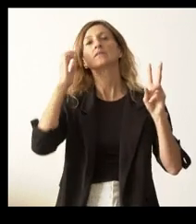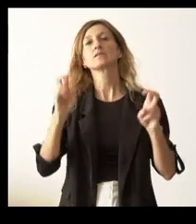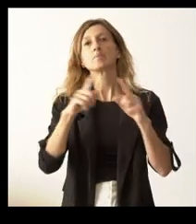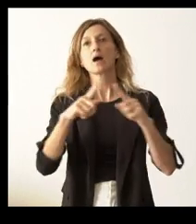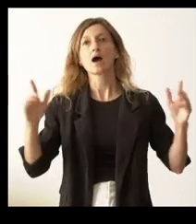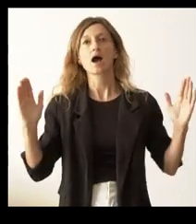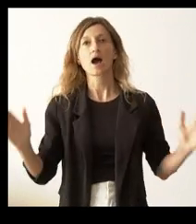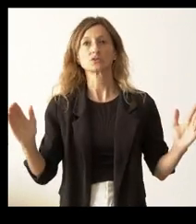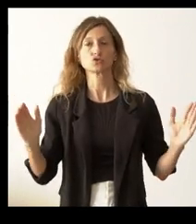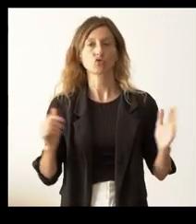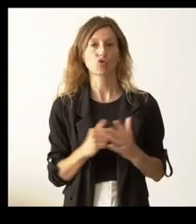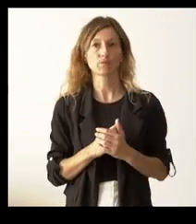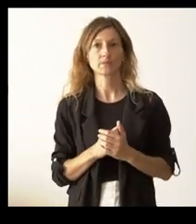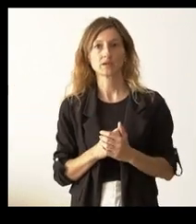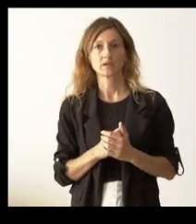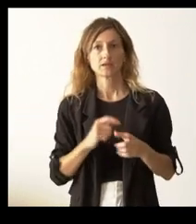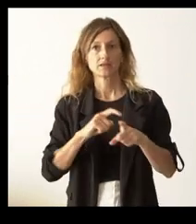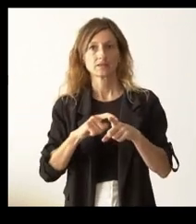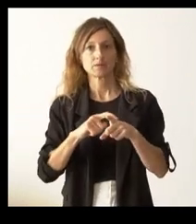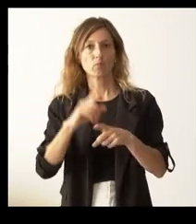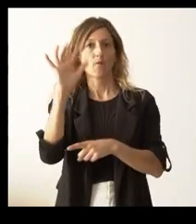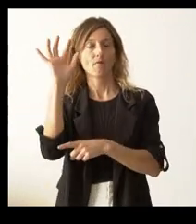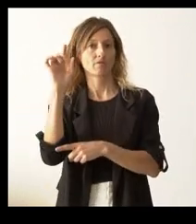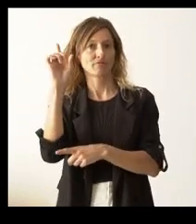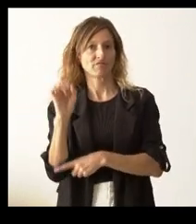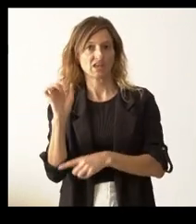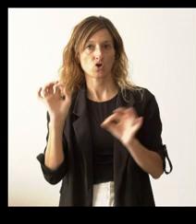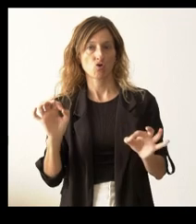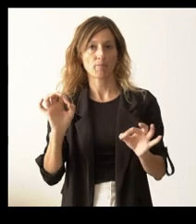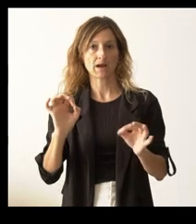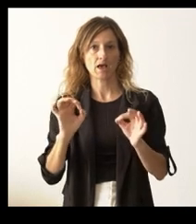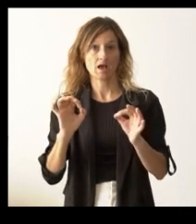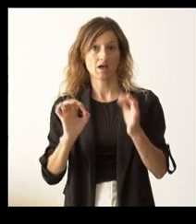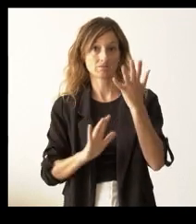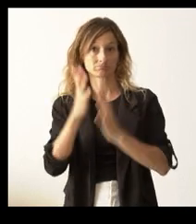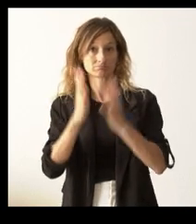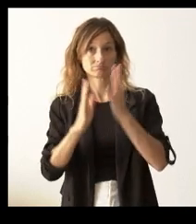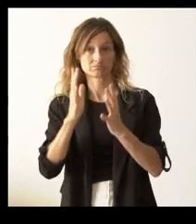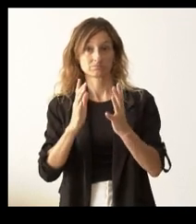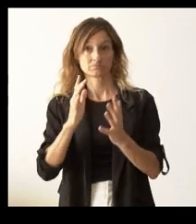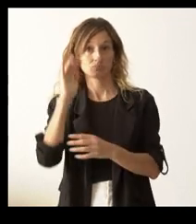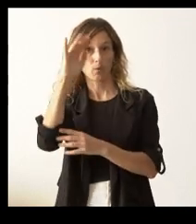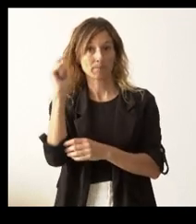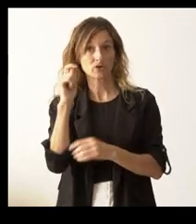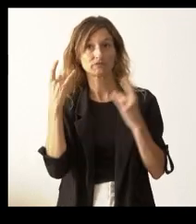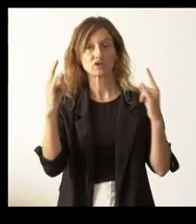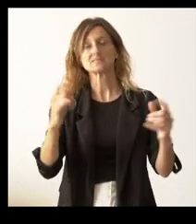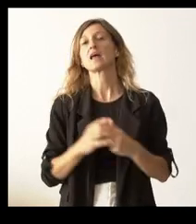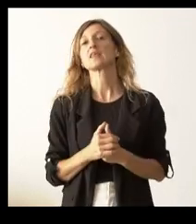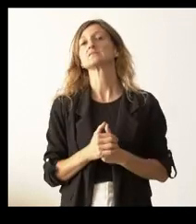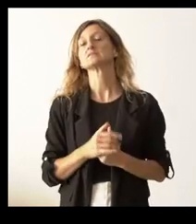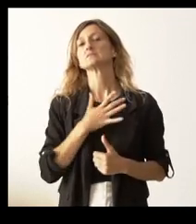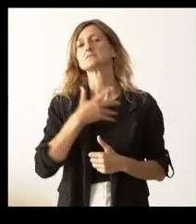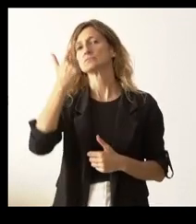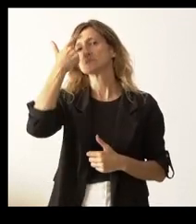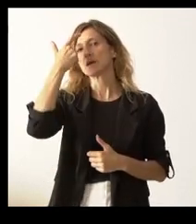de algún tipo de operativo fijo de extinción de incendios, de bomberos forestales, yo quería saber si